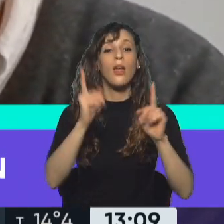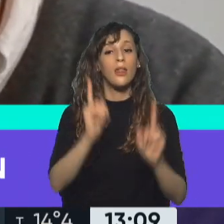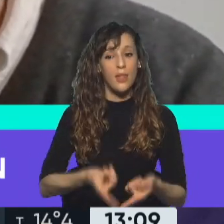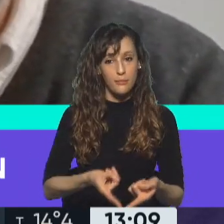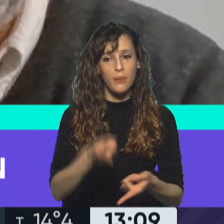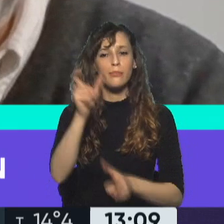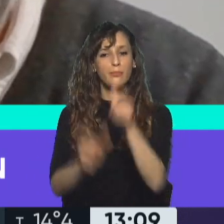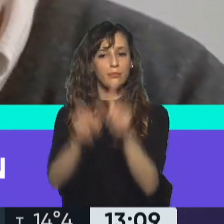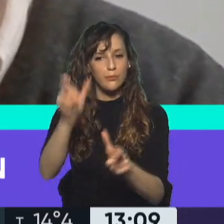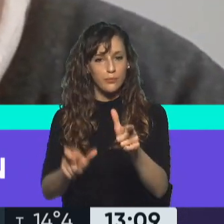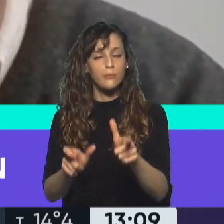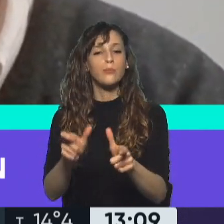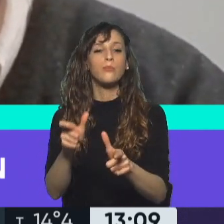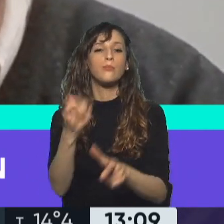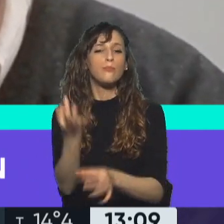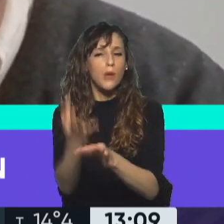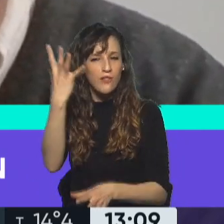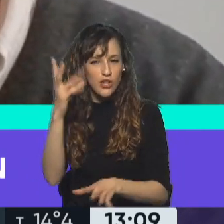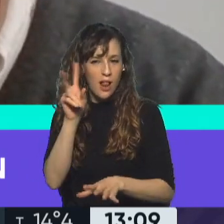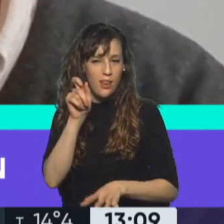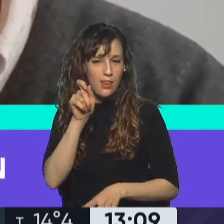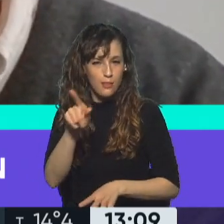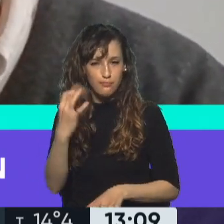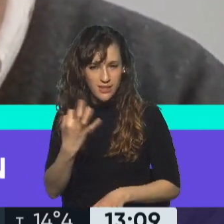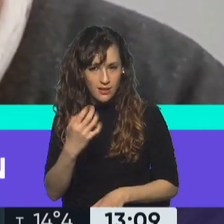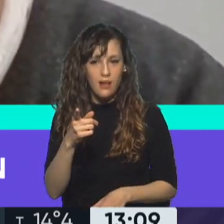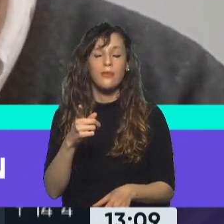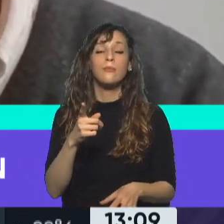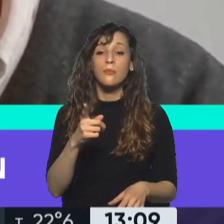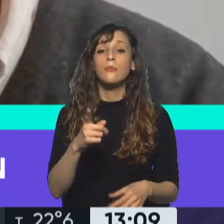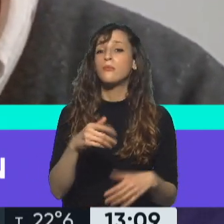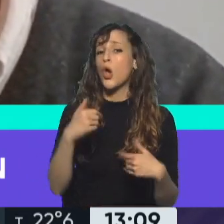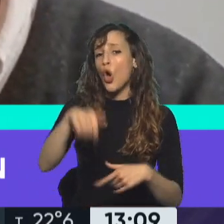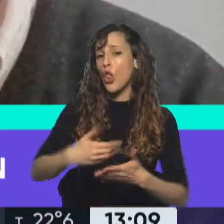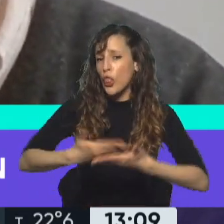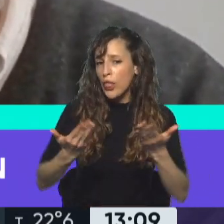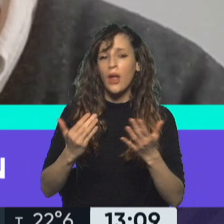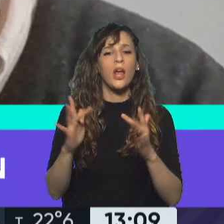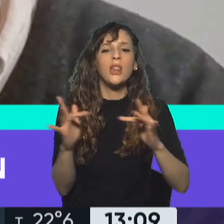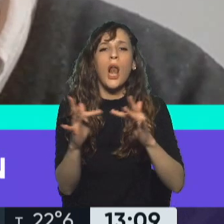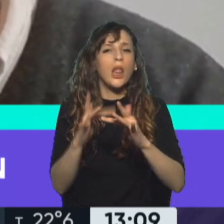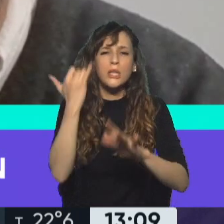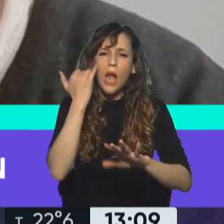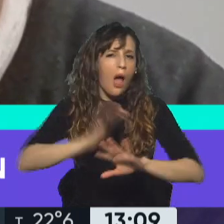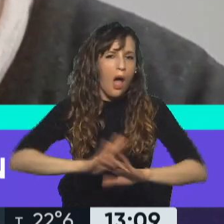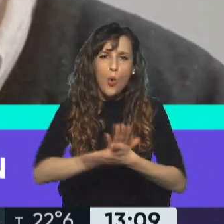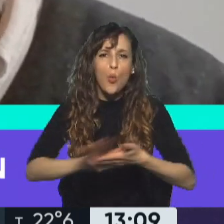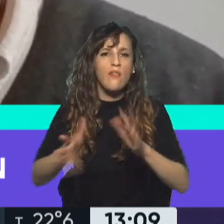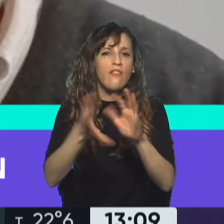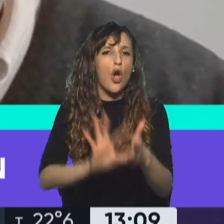especialistas en una segunda etapa. Así que la telemedicina llegó para quedarse. Para ello también